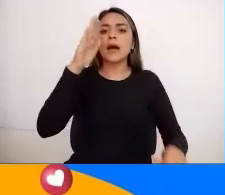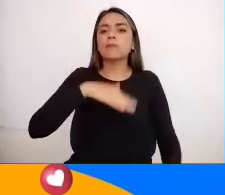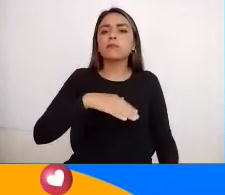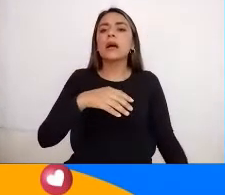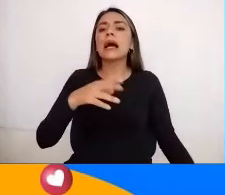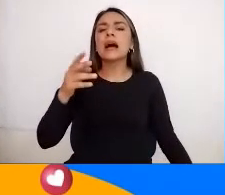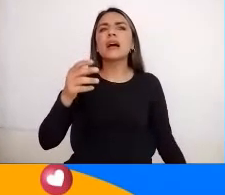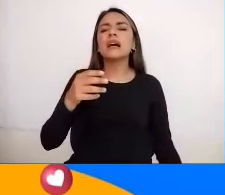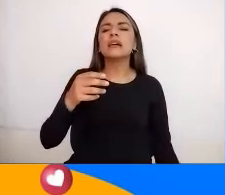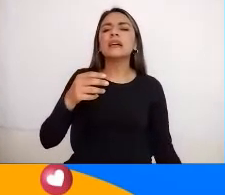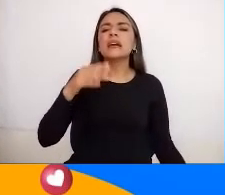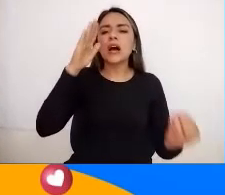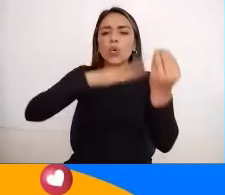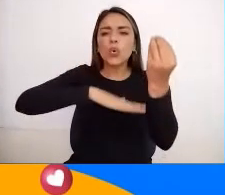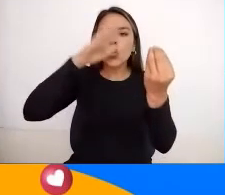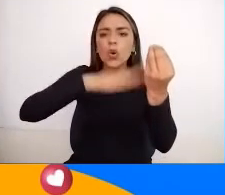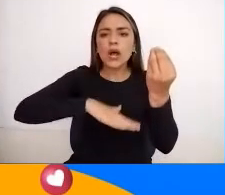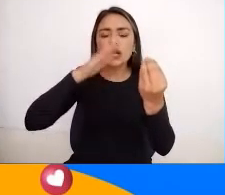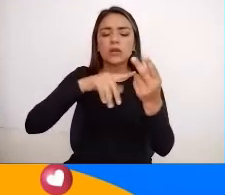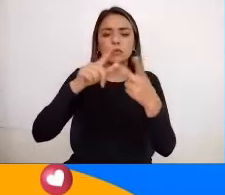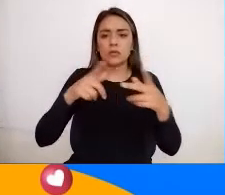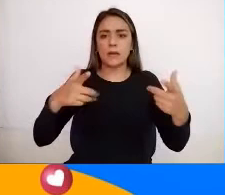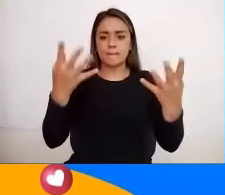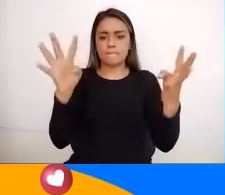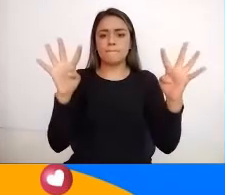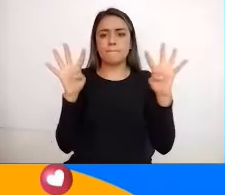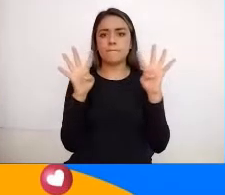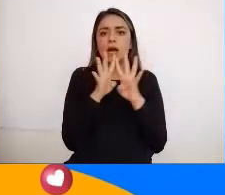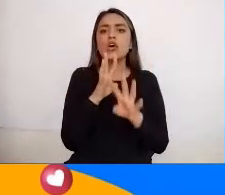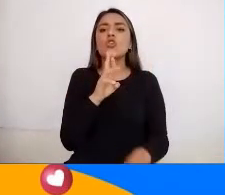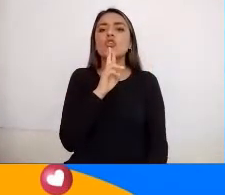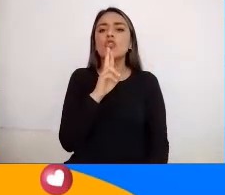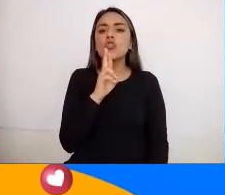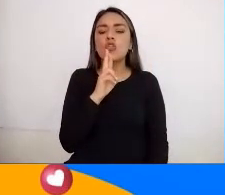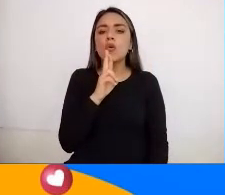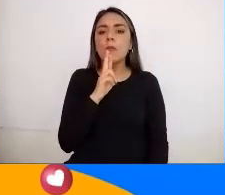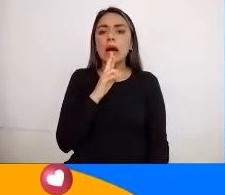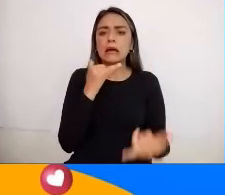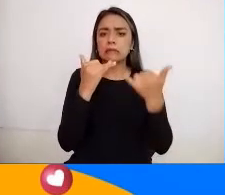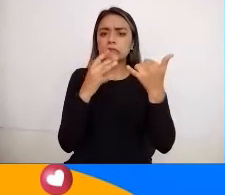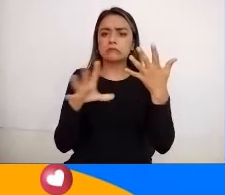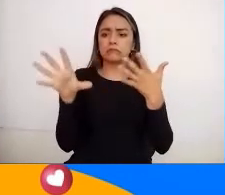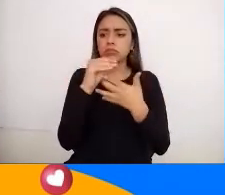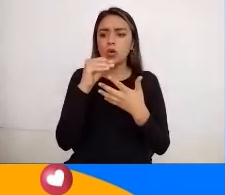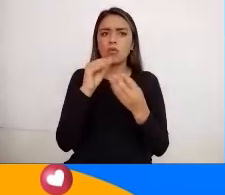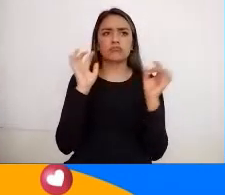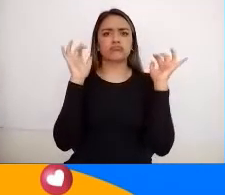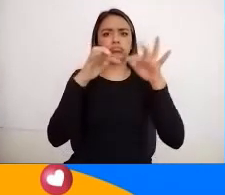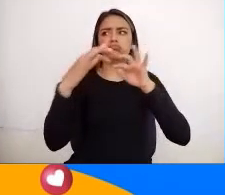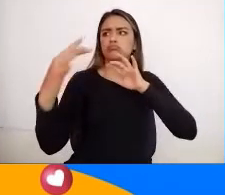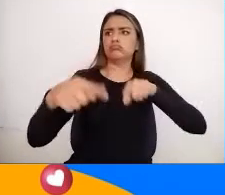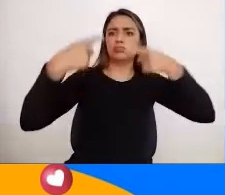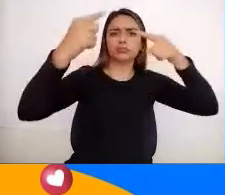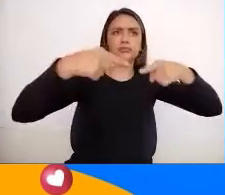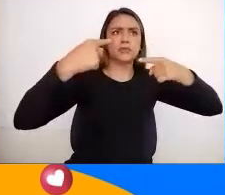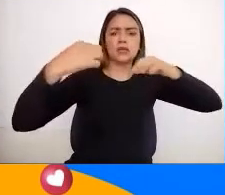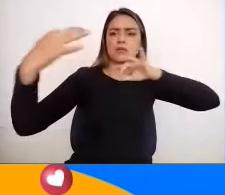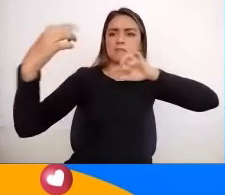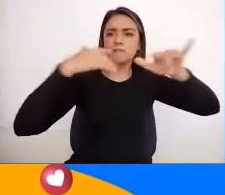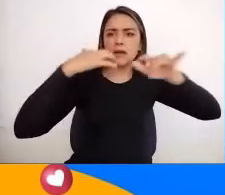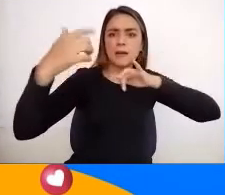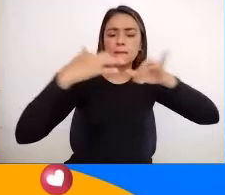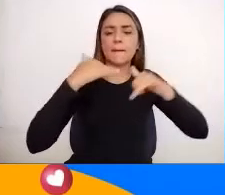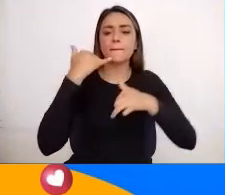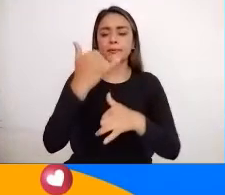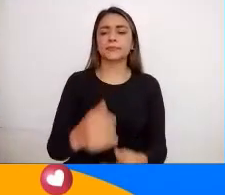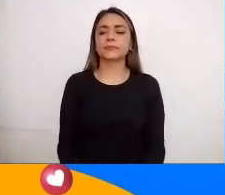Y tenemos El Coliseo de Roma ¿Cierto? Y entonces Ahí van todos Los gladiadores Y teníamos Los gladiadores